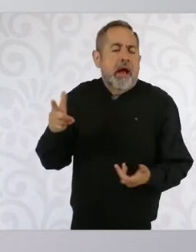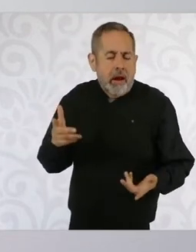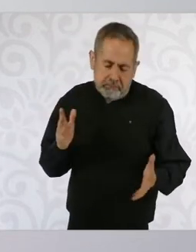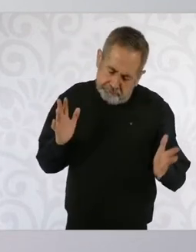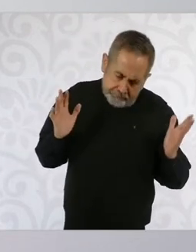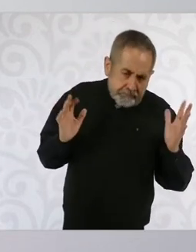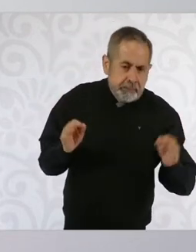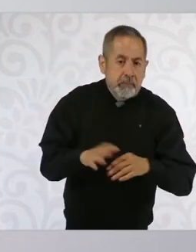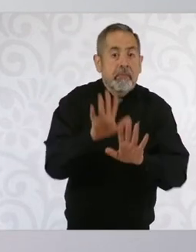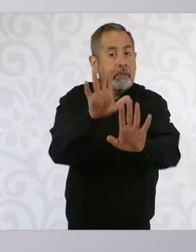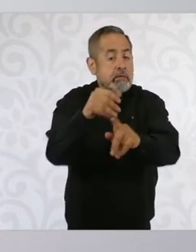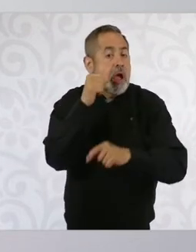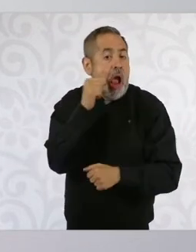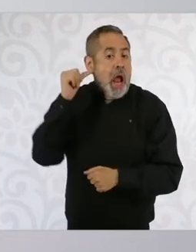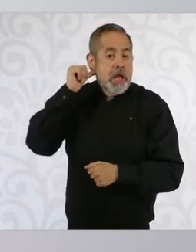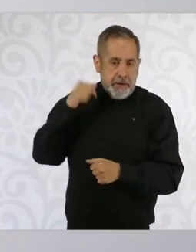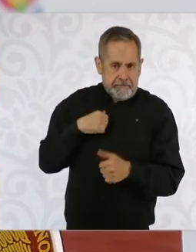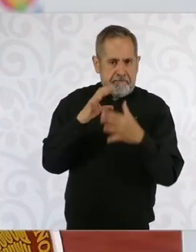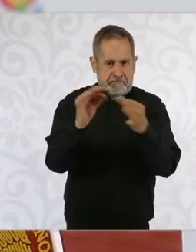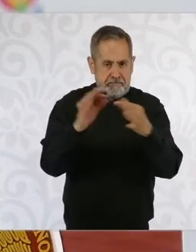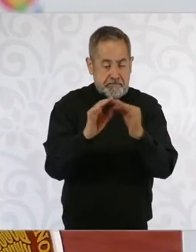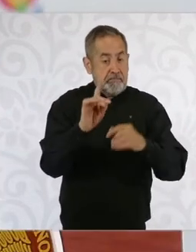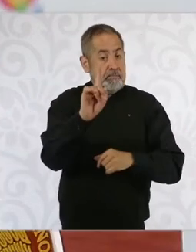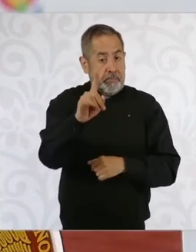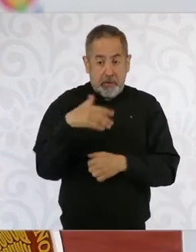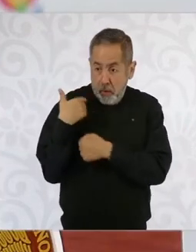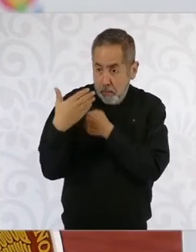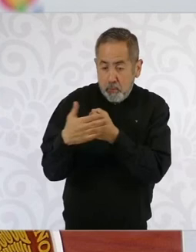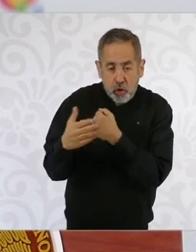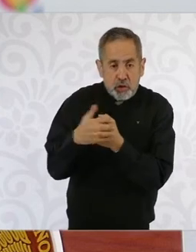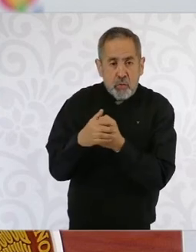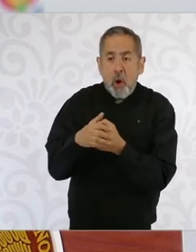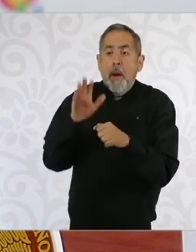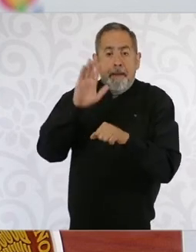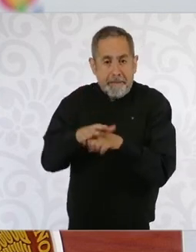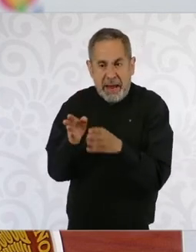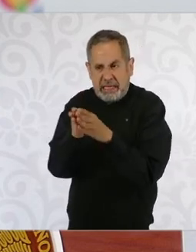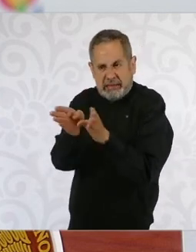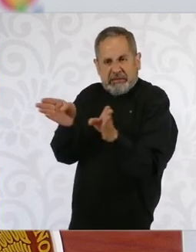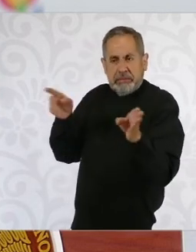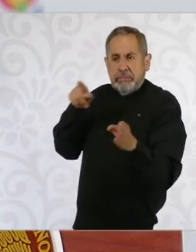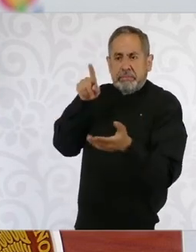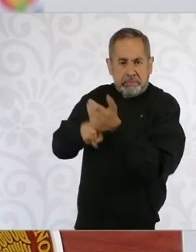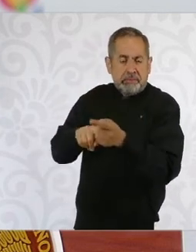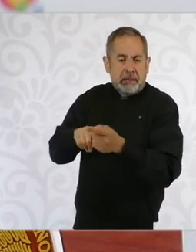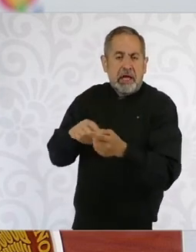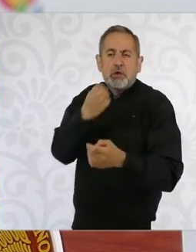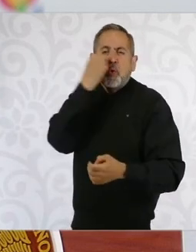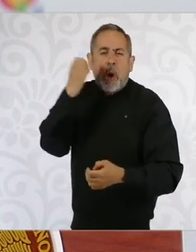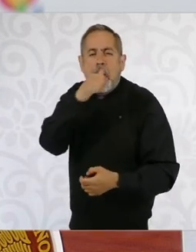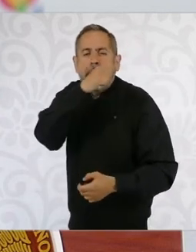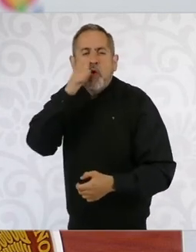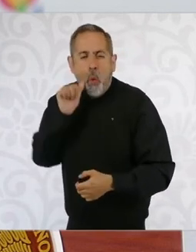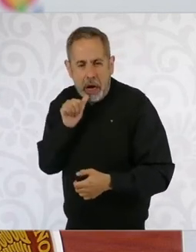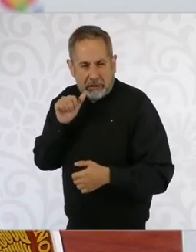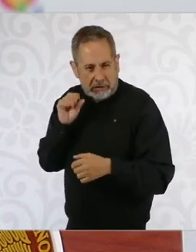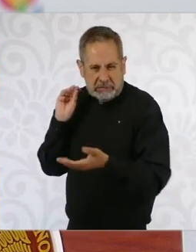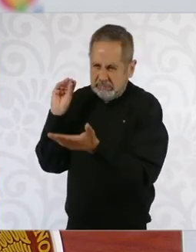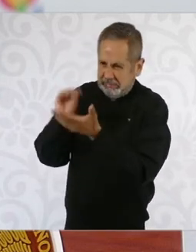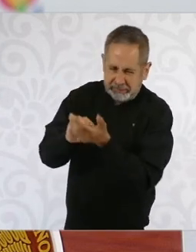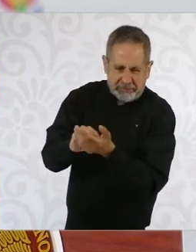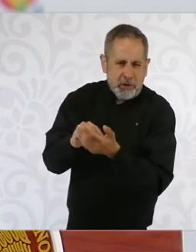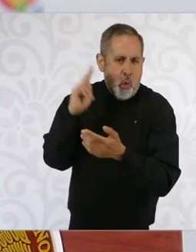expliqué, vamos a fortalecer y ampliar las Benito Juárez y vamos con un nuevo